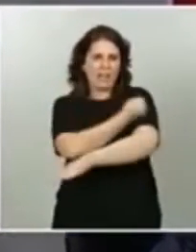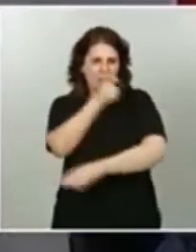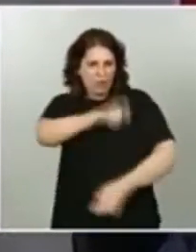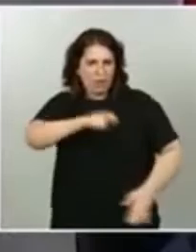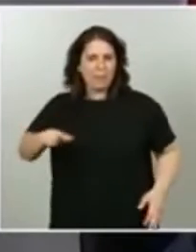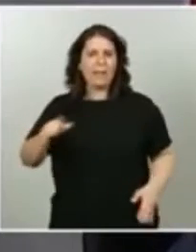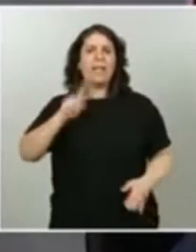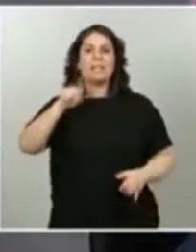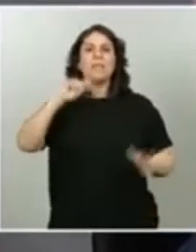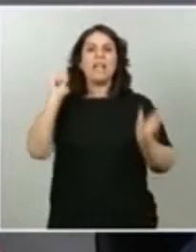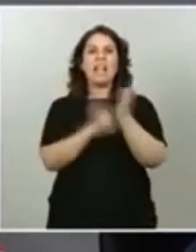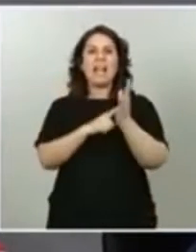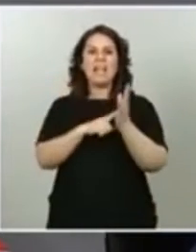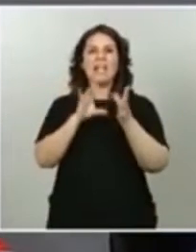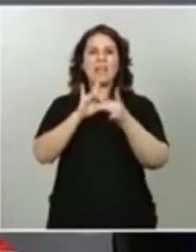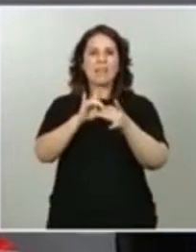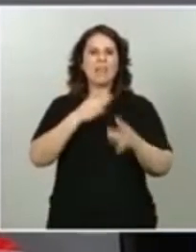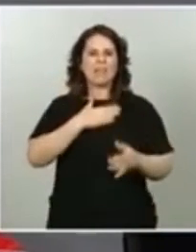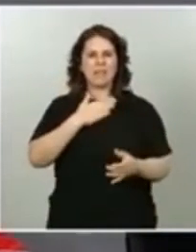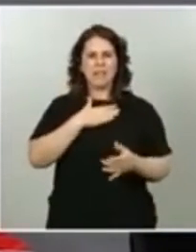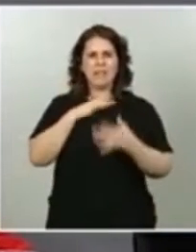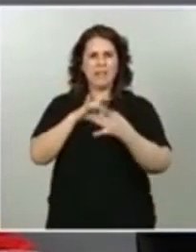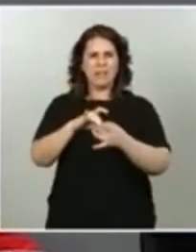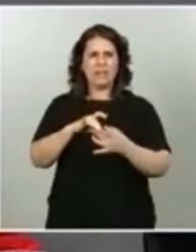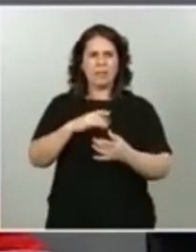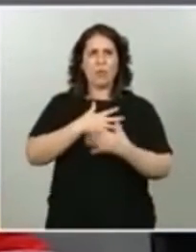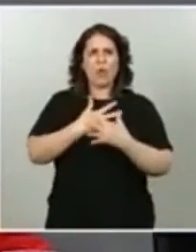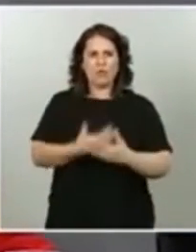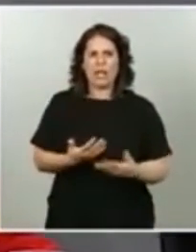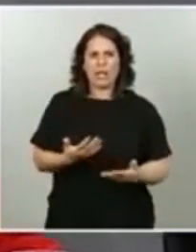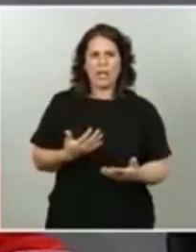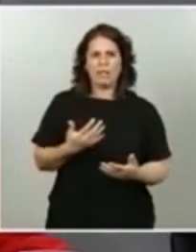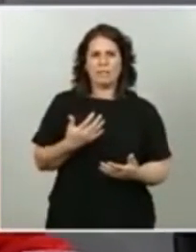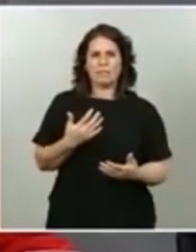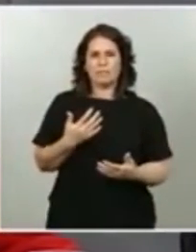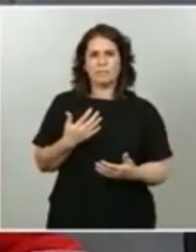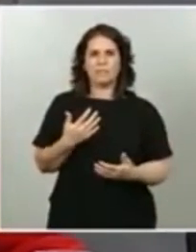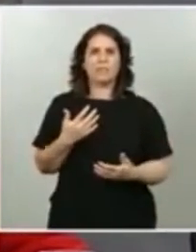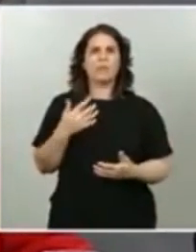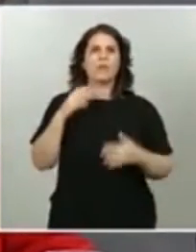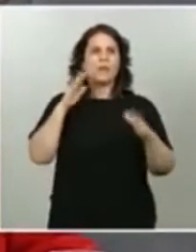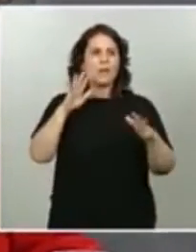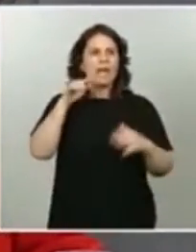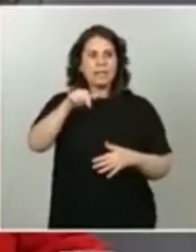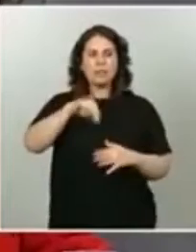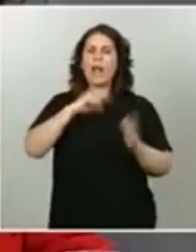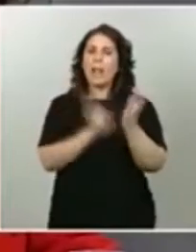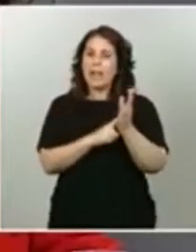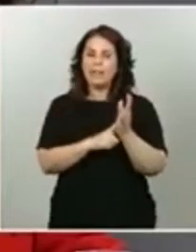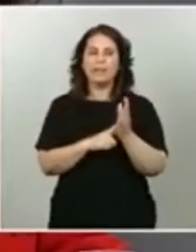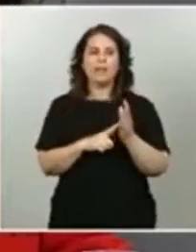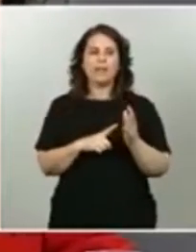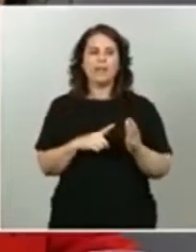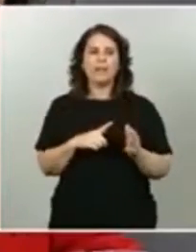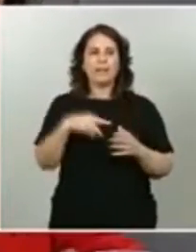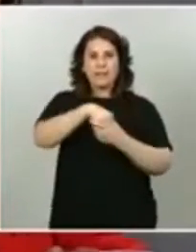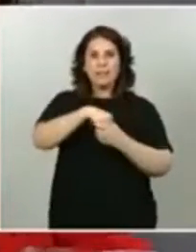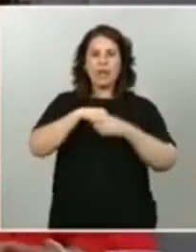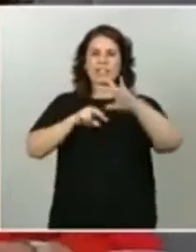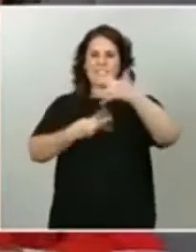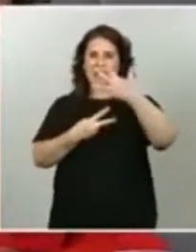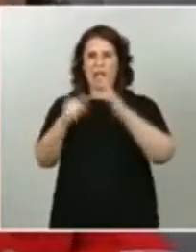ley de jurisdicción voluntaria. Podríamos entrar, pero creo que es mucho mejor que lo hagamos después. Es una ley que en principio tiene siete artículos, pero que después